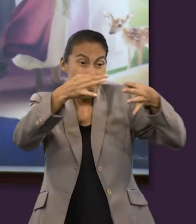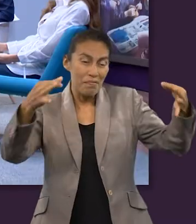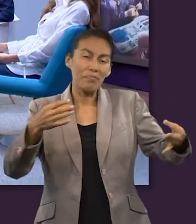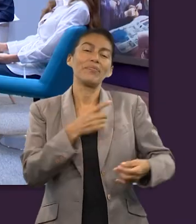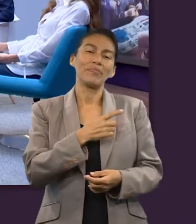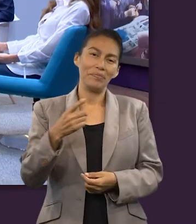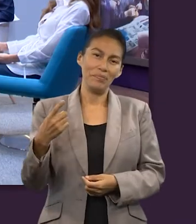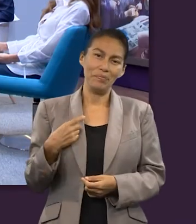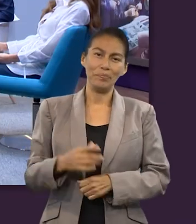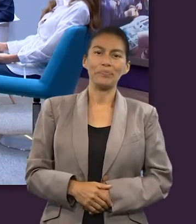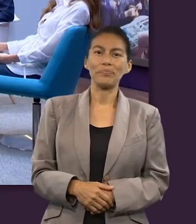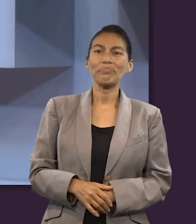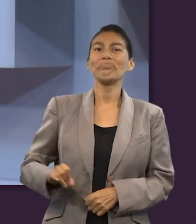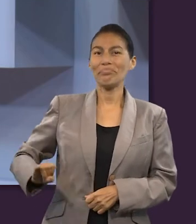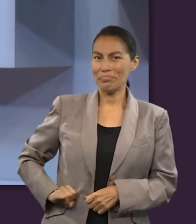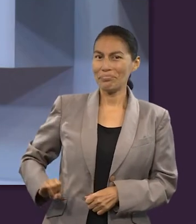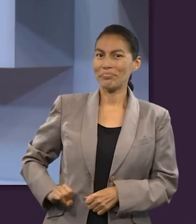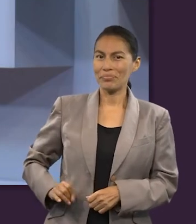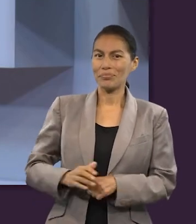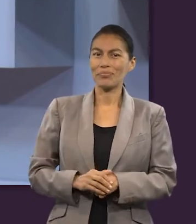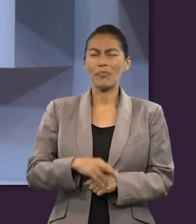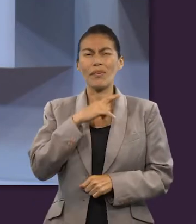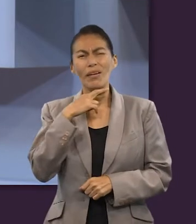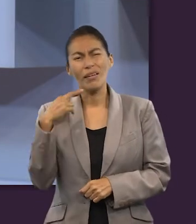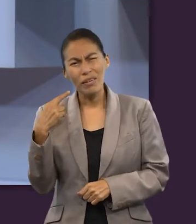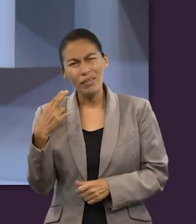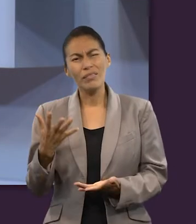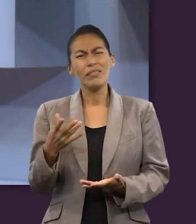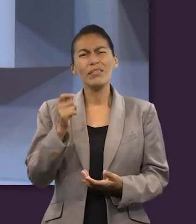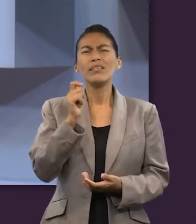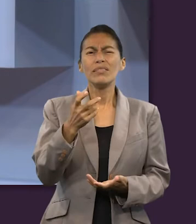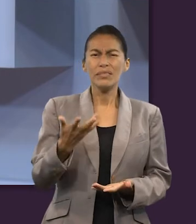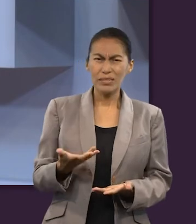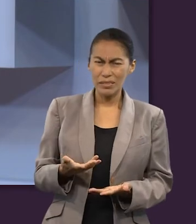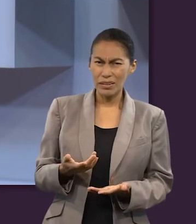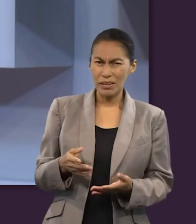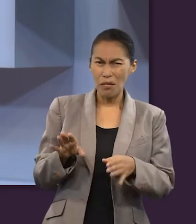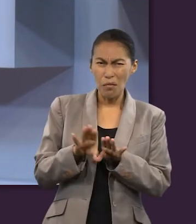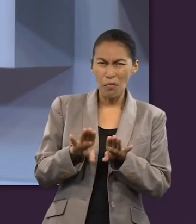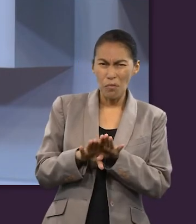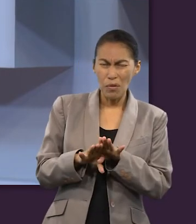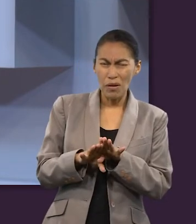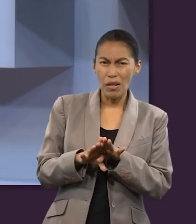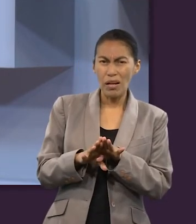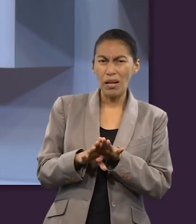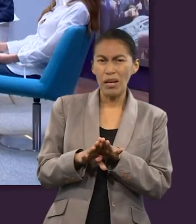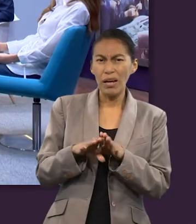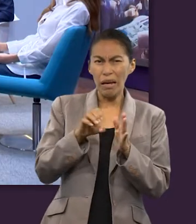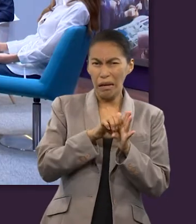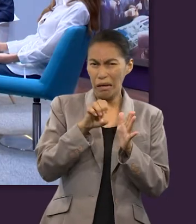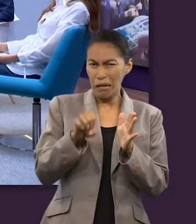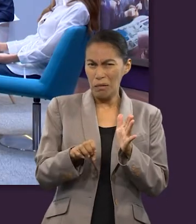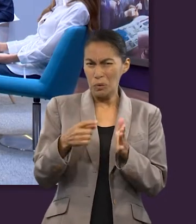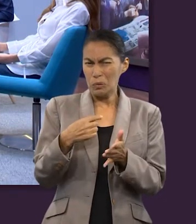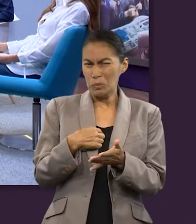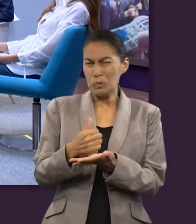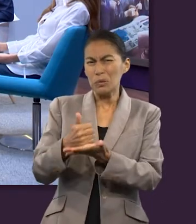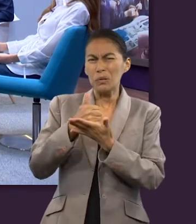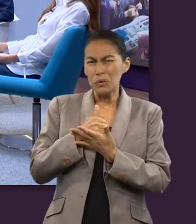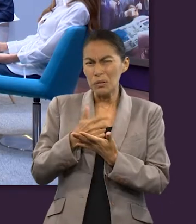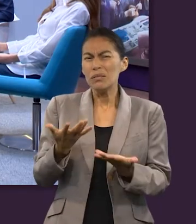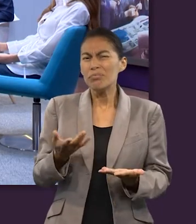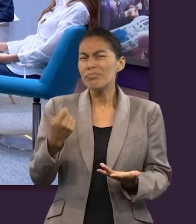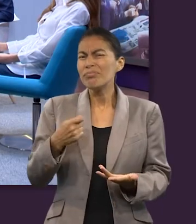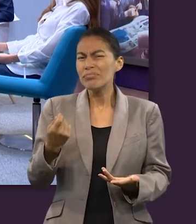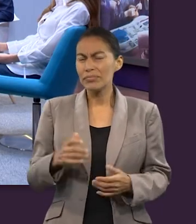Muy interesante. Y Ricardo, ¿qué será lo que nos enseña esto? Tal vez un poco más aplicado a nuestros días. ¿Cómo ese ejemplo